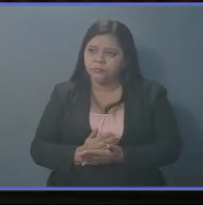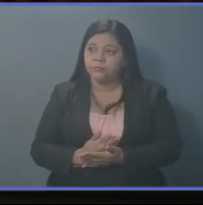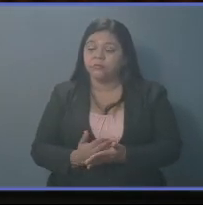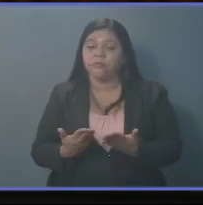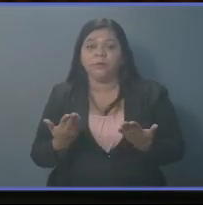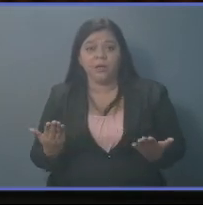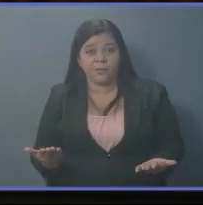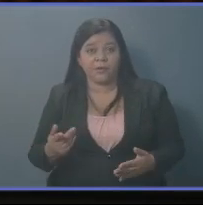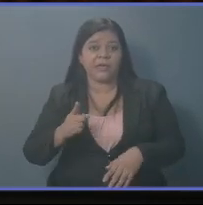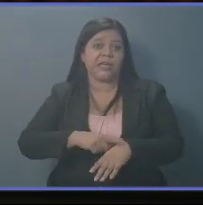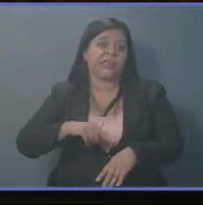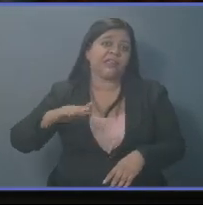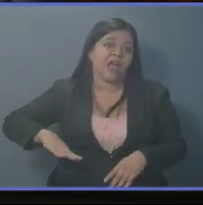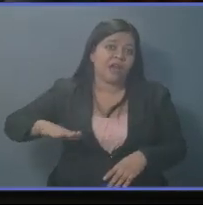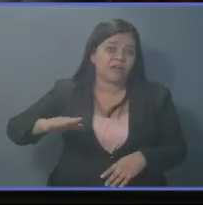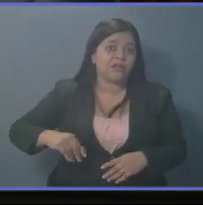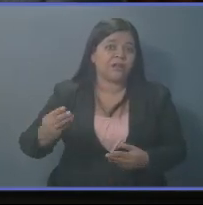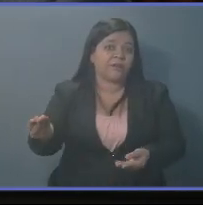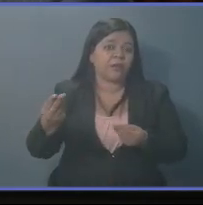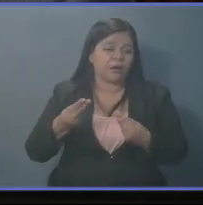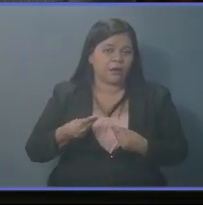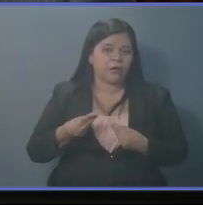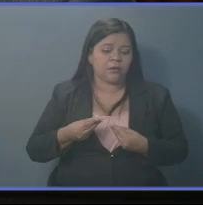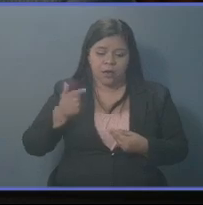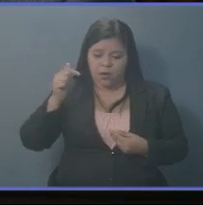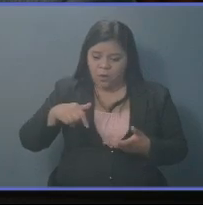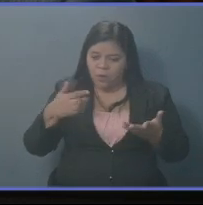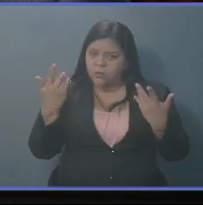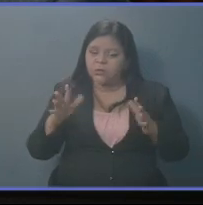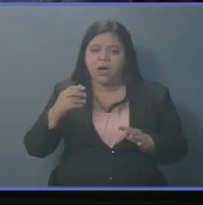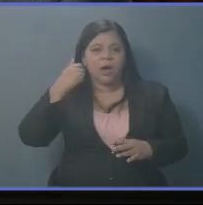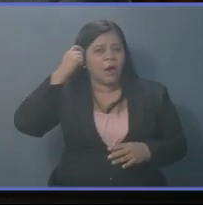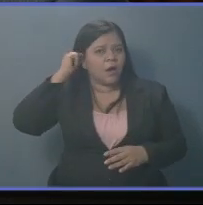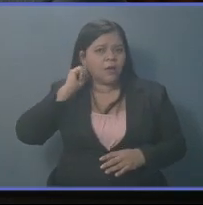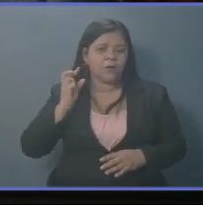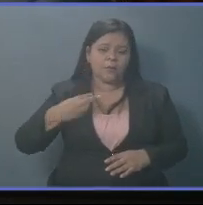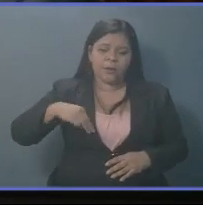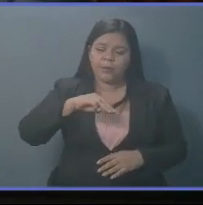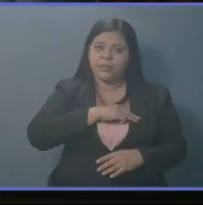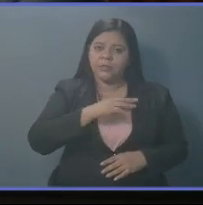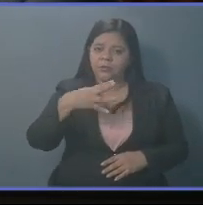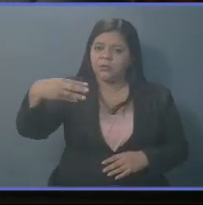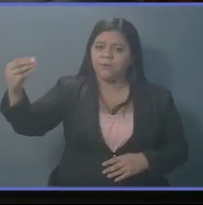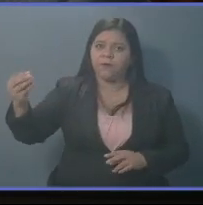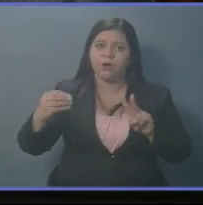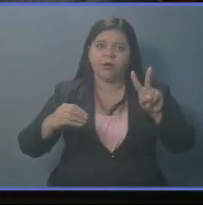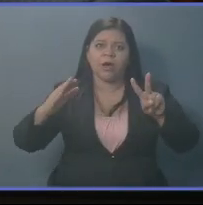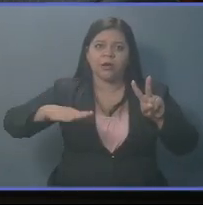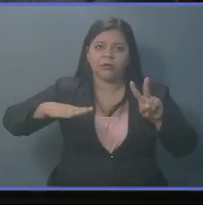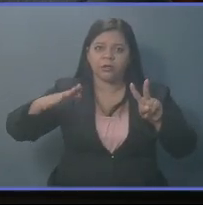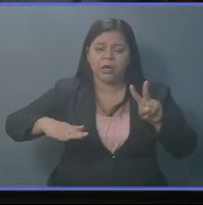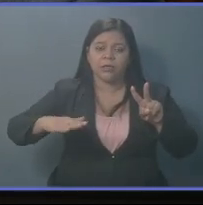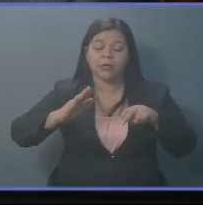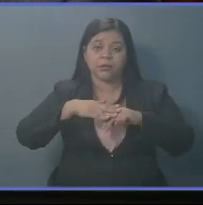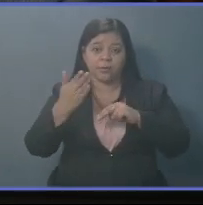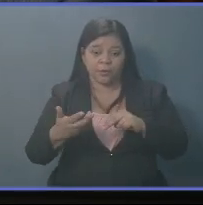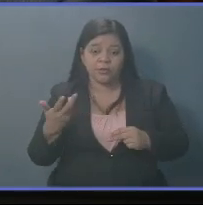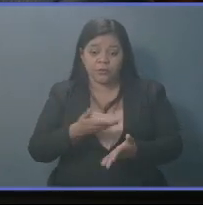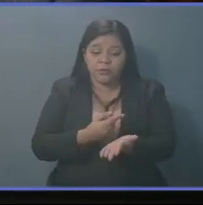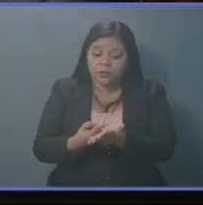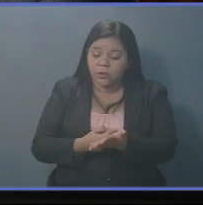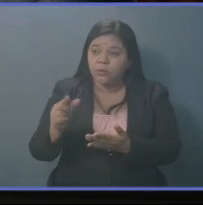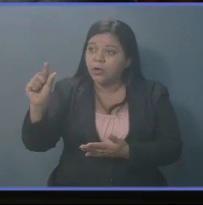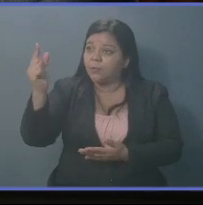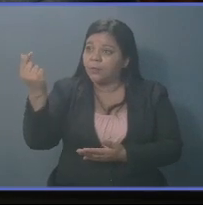la va a traer el presidente. Ahora se fueron sus ministros a las dos de la tarde, pero cuando tocamos el tema del